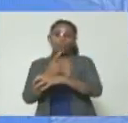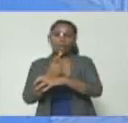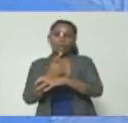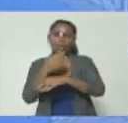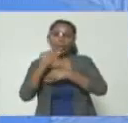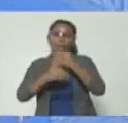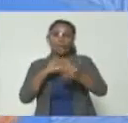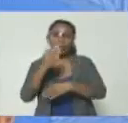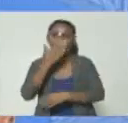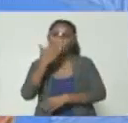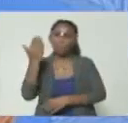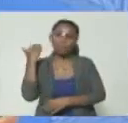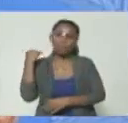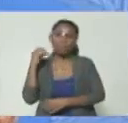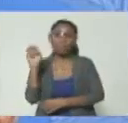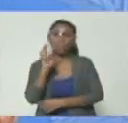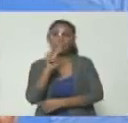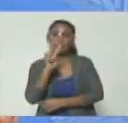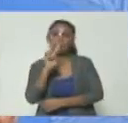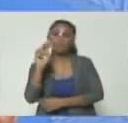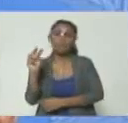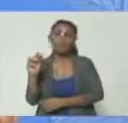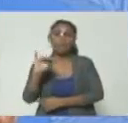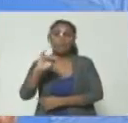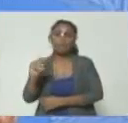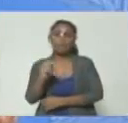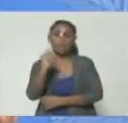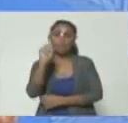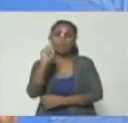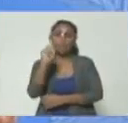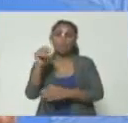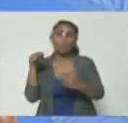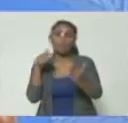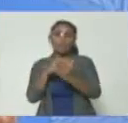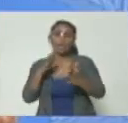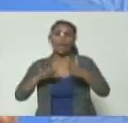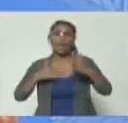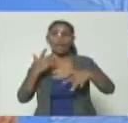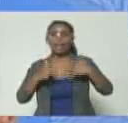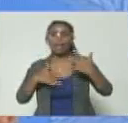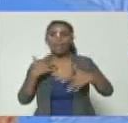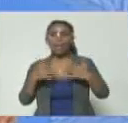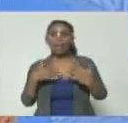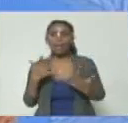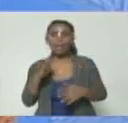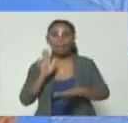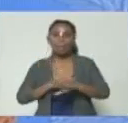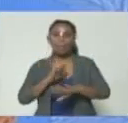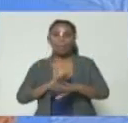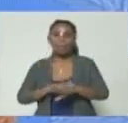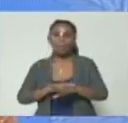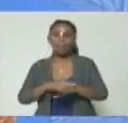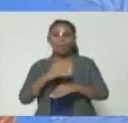el pasado 22 de junio contra la actividad que estaba realizando el presidente Maduro de